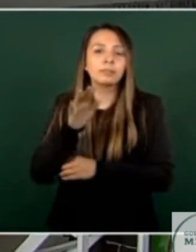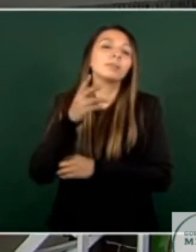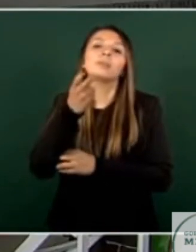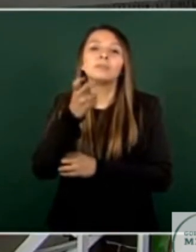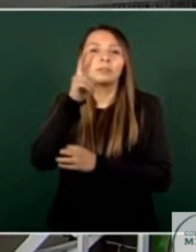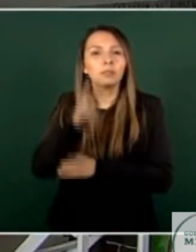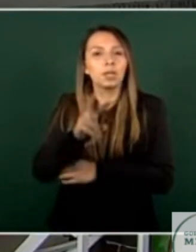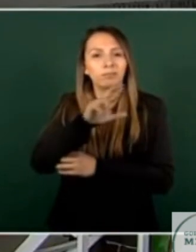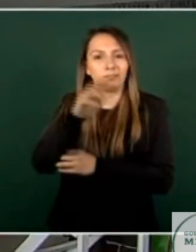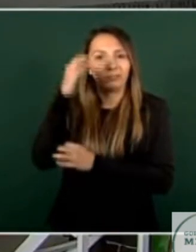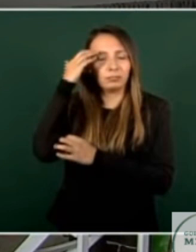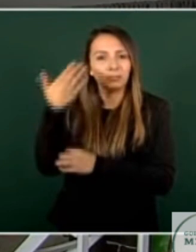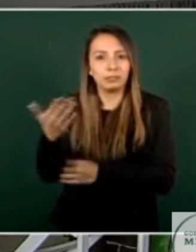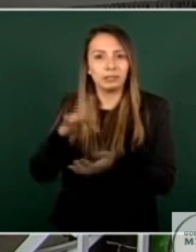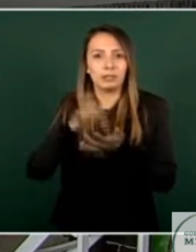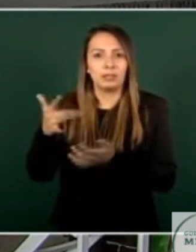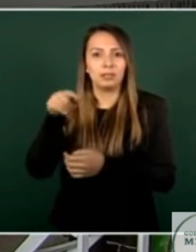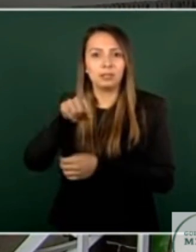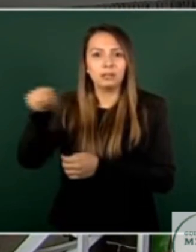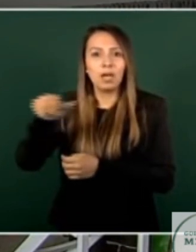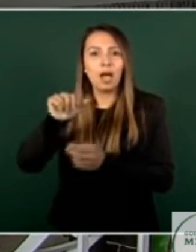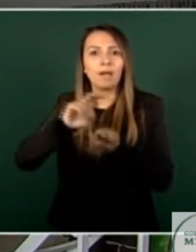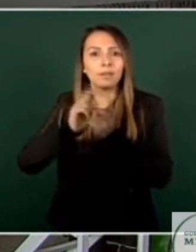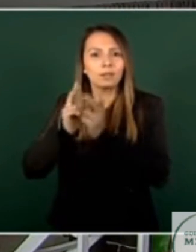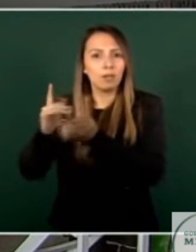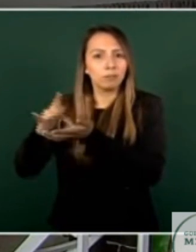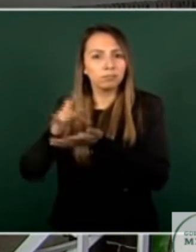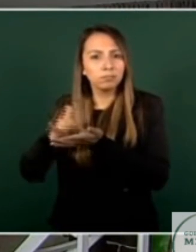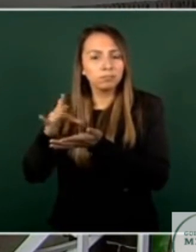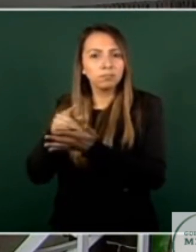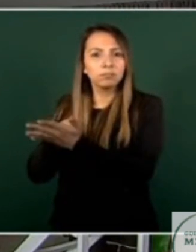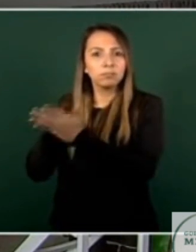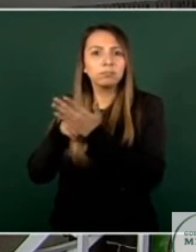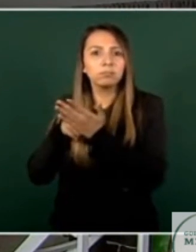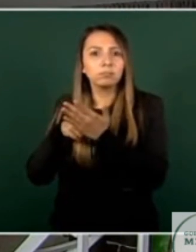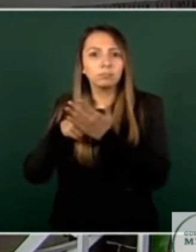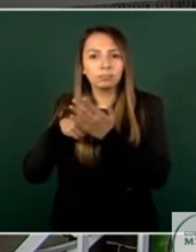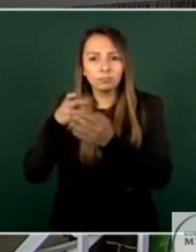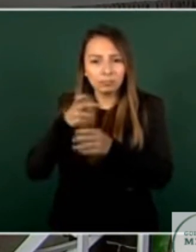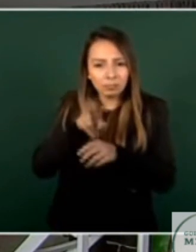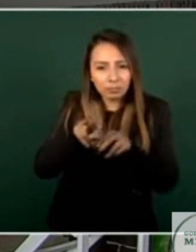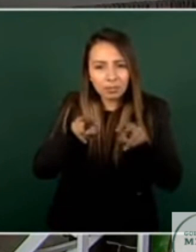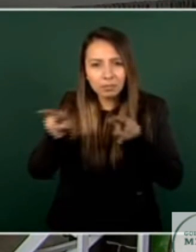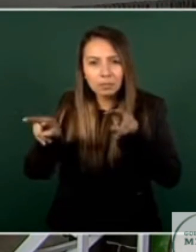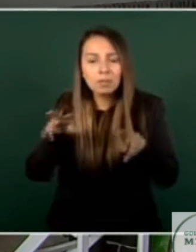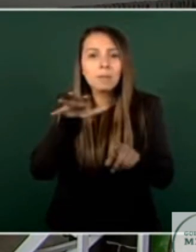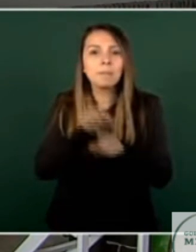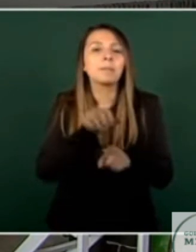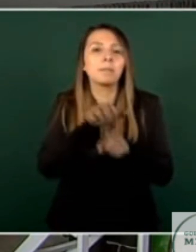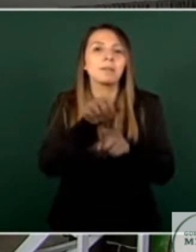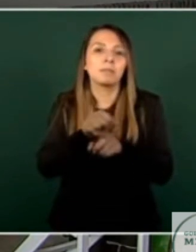vecinal para poder ir generando imágenes que nos permitieron finalmente tener resultados positivos